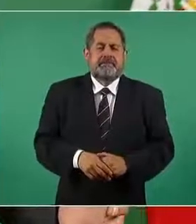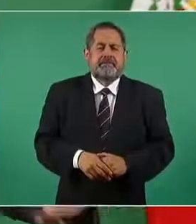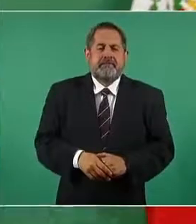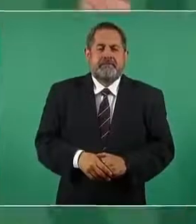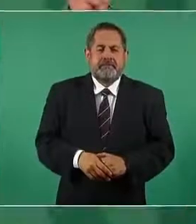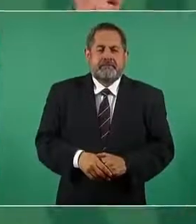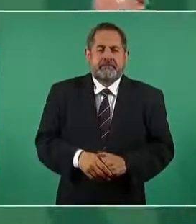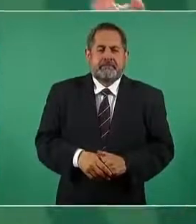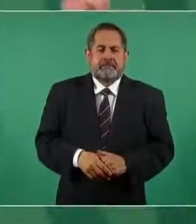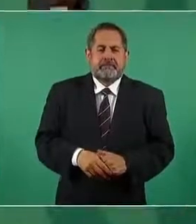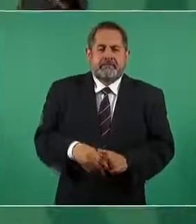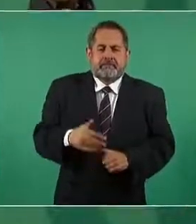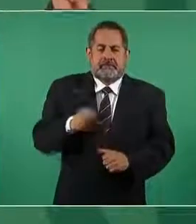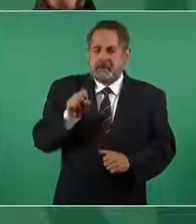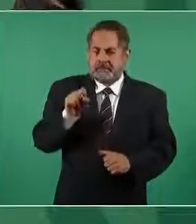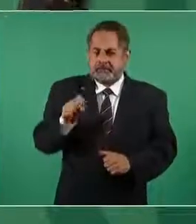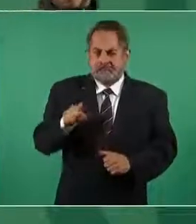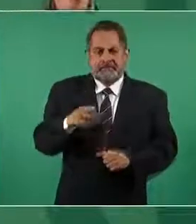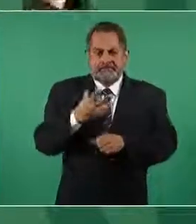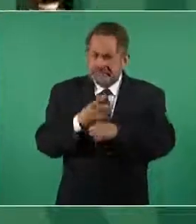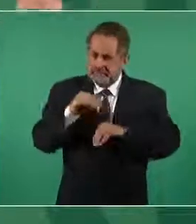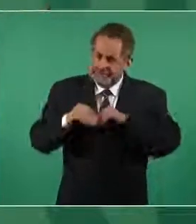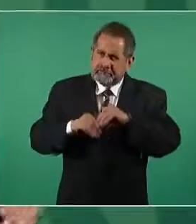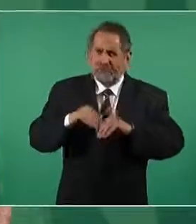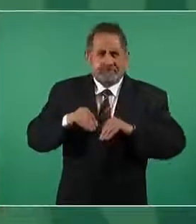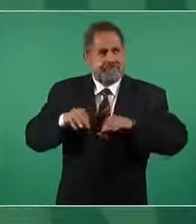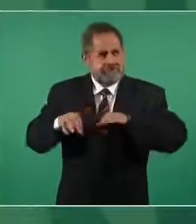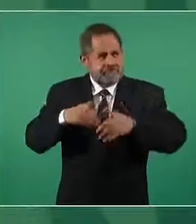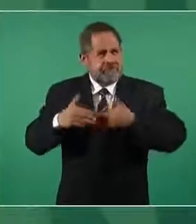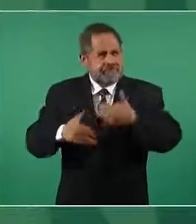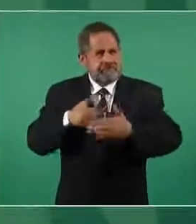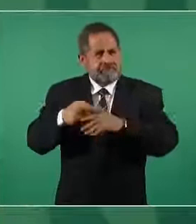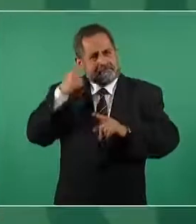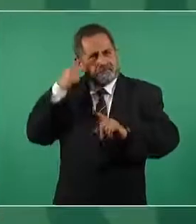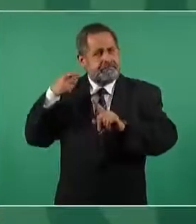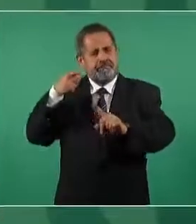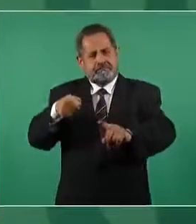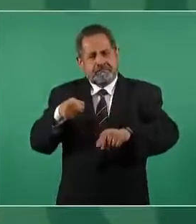y se está trabajando en ese proyecto